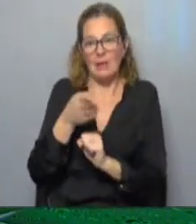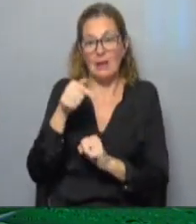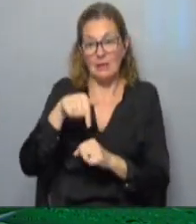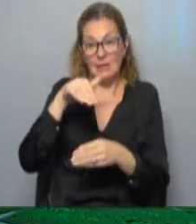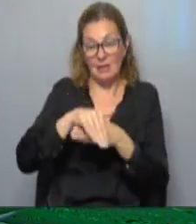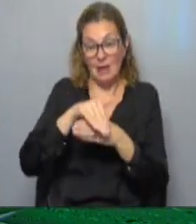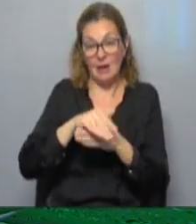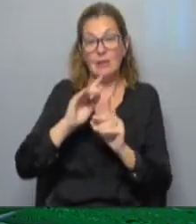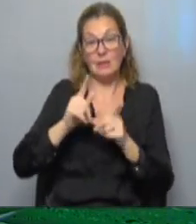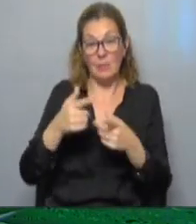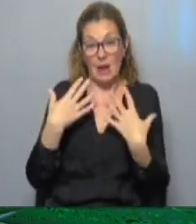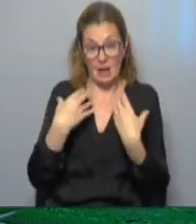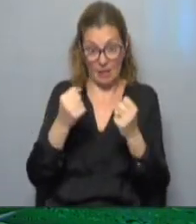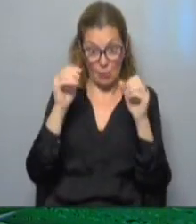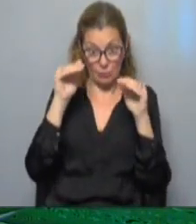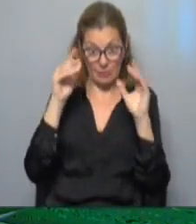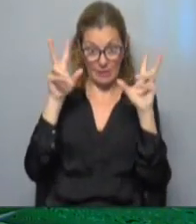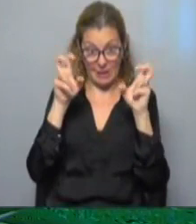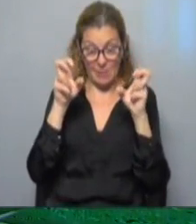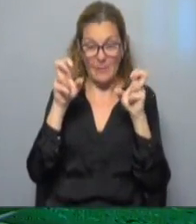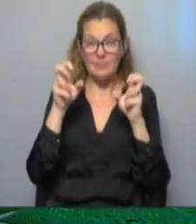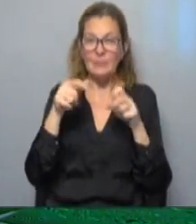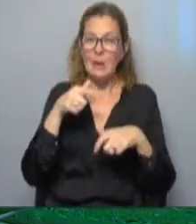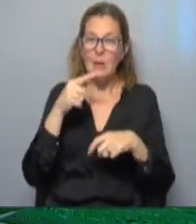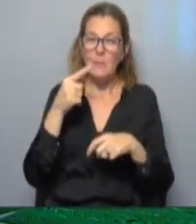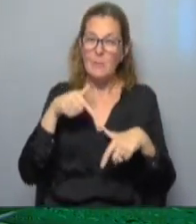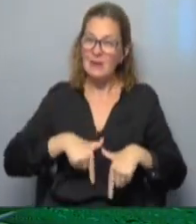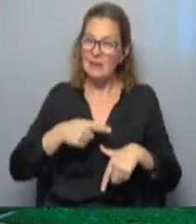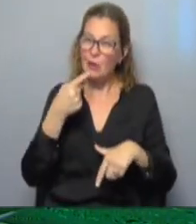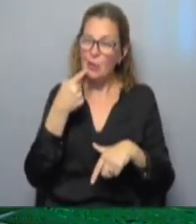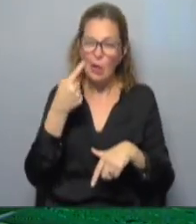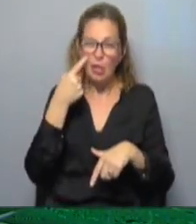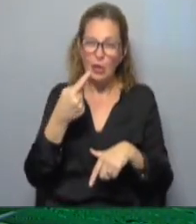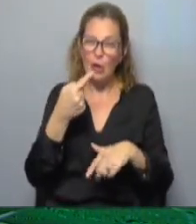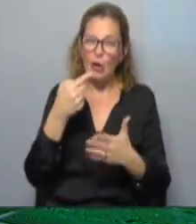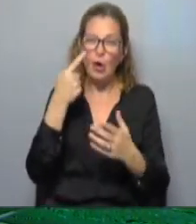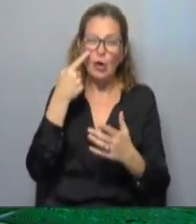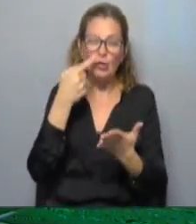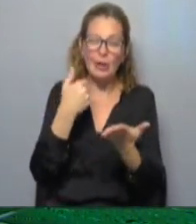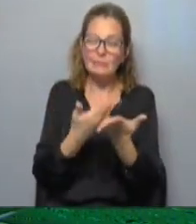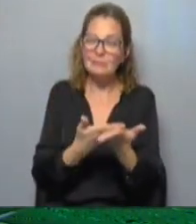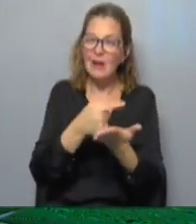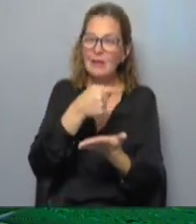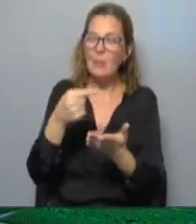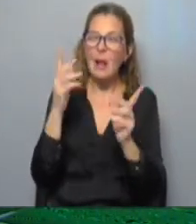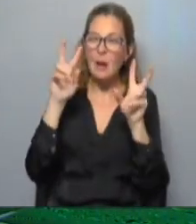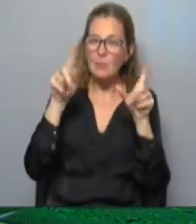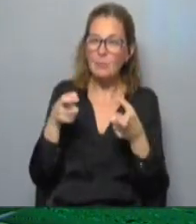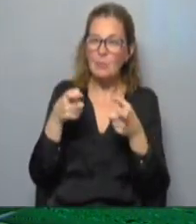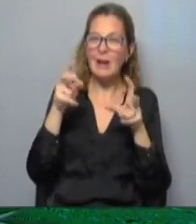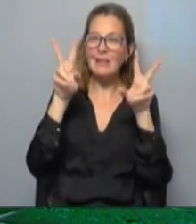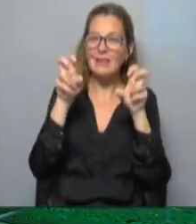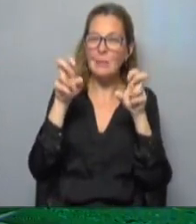además, por esto también la salud es tema, El Ministerio dio a conocer el informe epidemiológico de la semana cerrada el sábado pasado con respecto a la COVID.